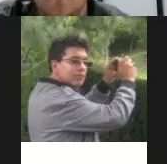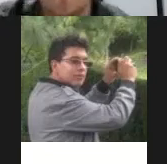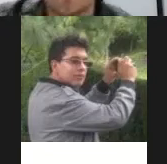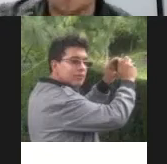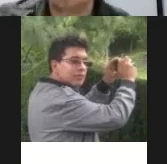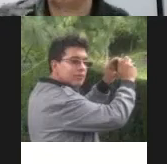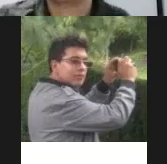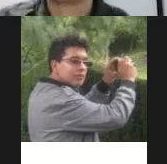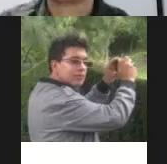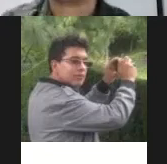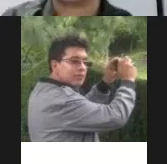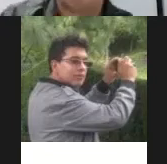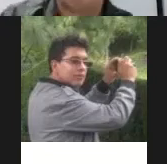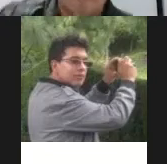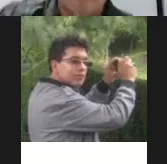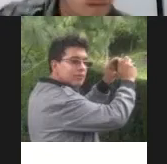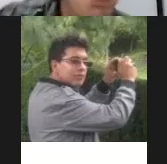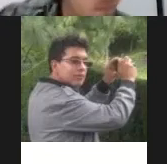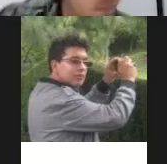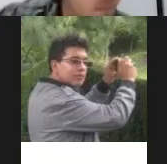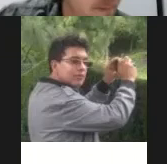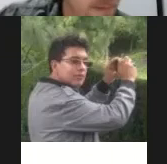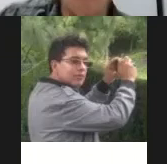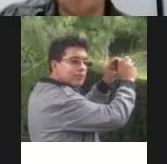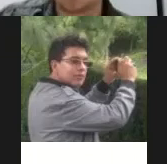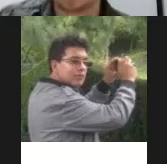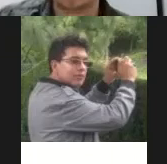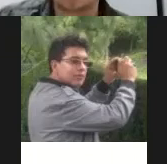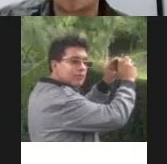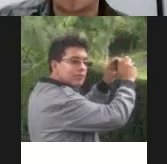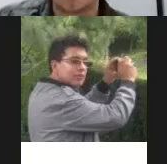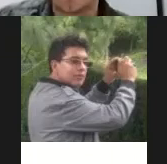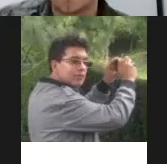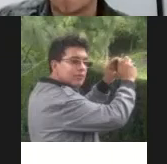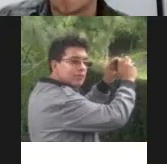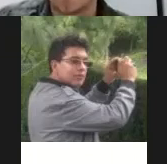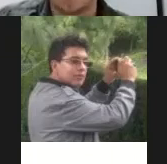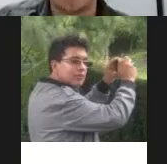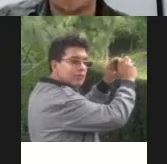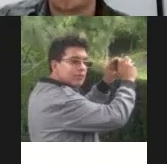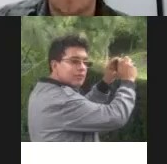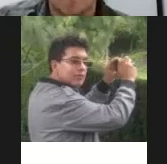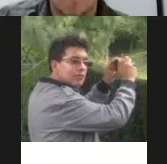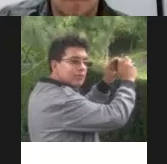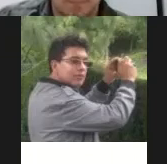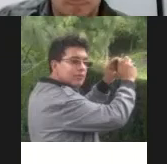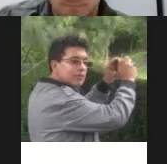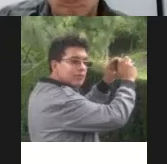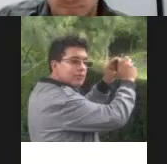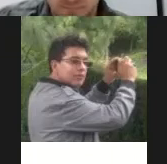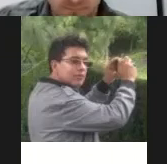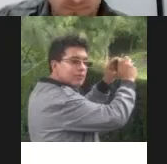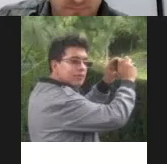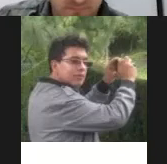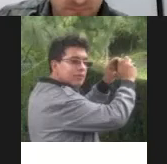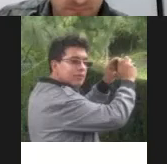y que inclusive eso elimina la barrera del lenguaje porque nosotros éramos como decía el de distintos países totalmente